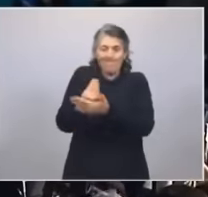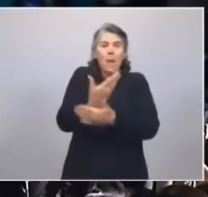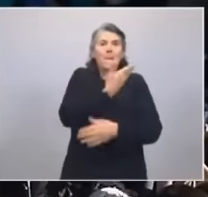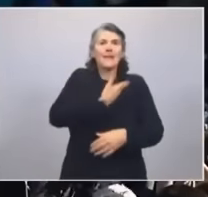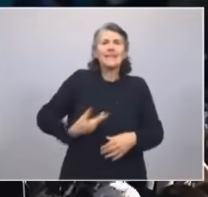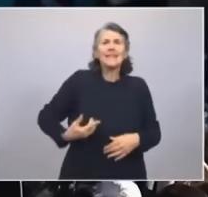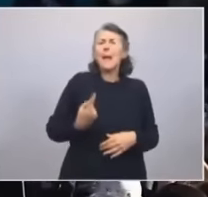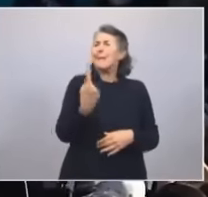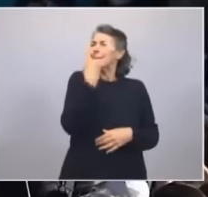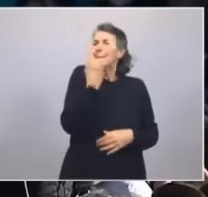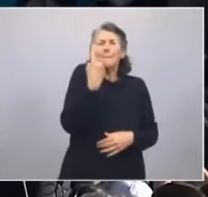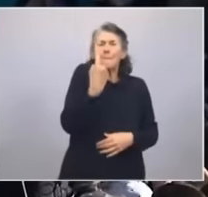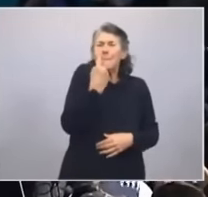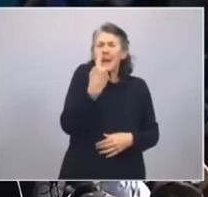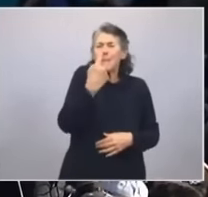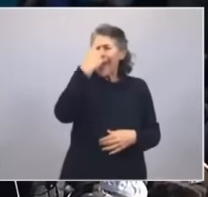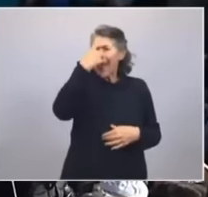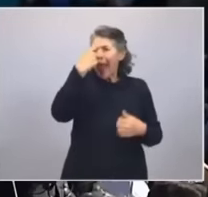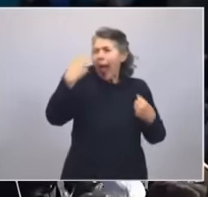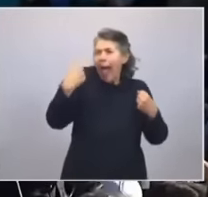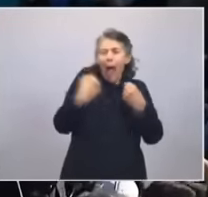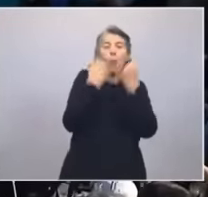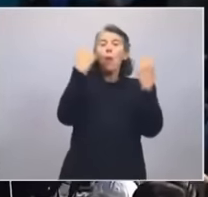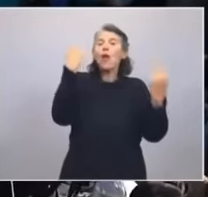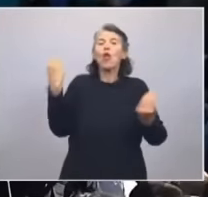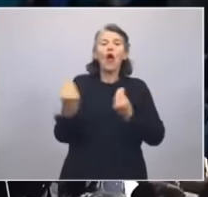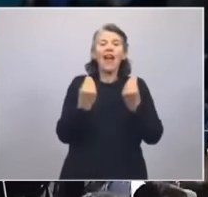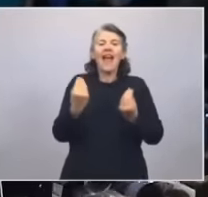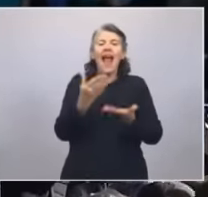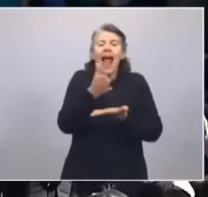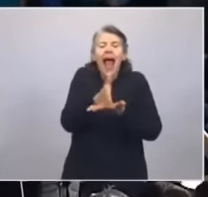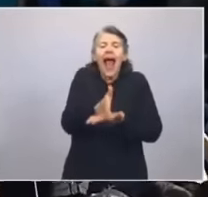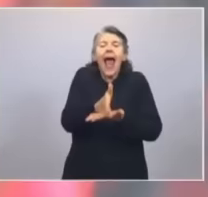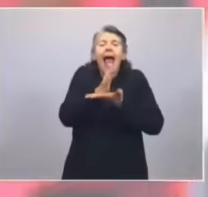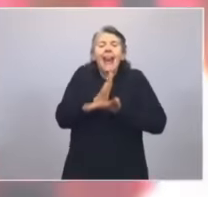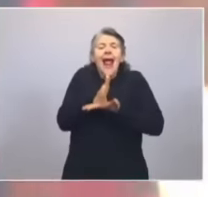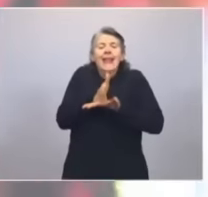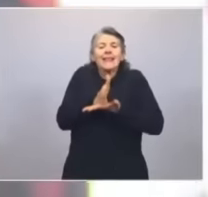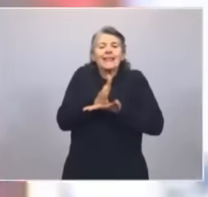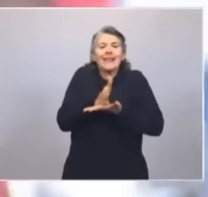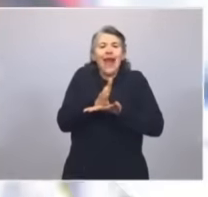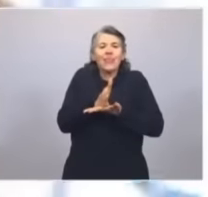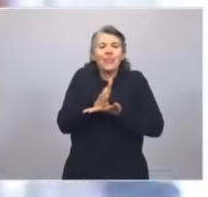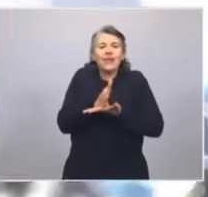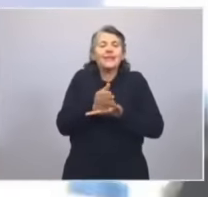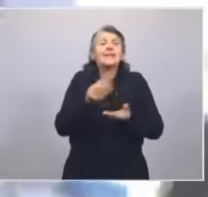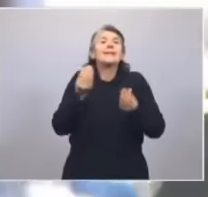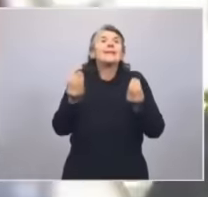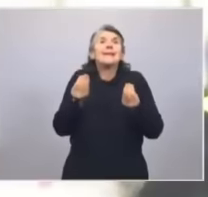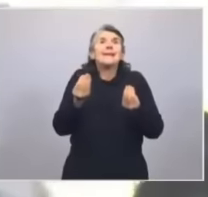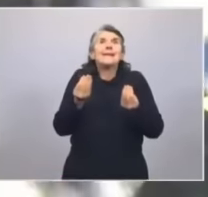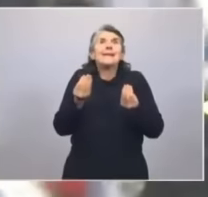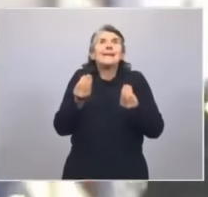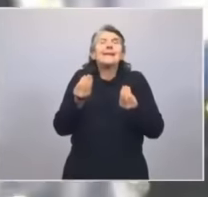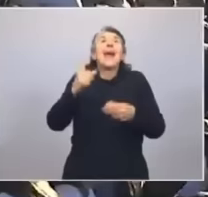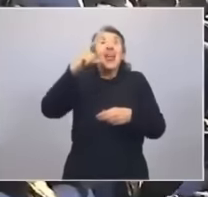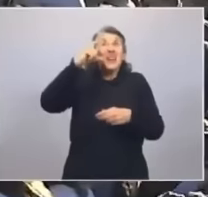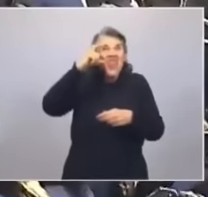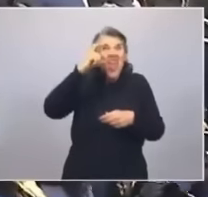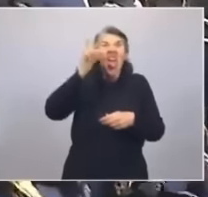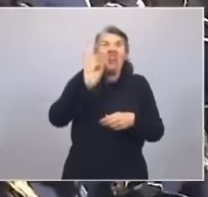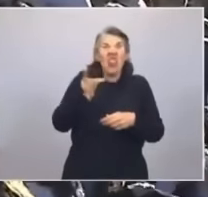sobre la lealtad de nuestro gobierno desde el 10 de octubre, diciembre,